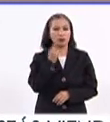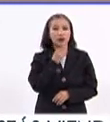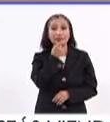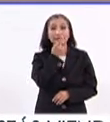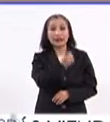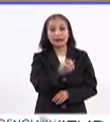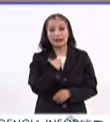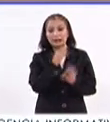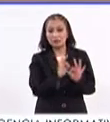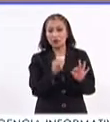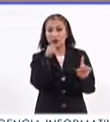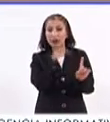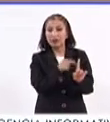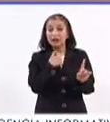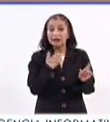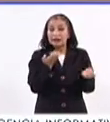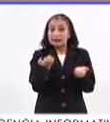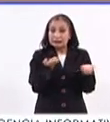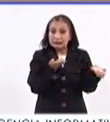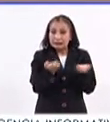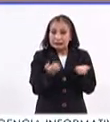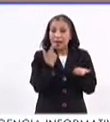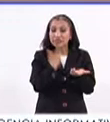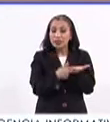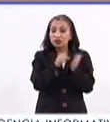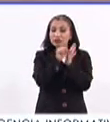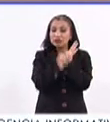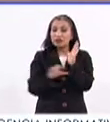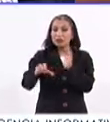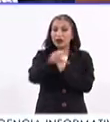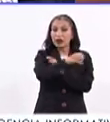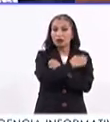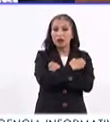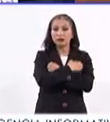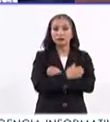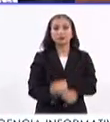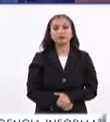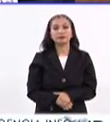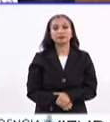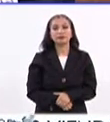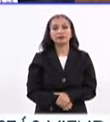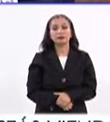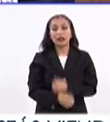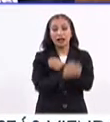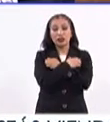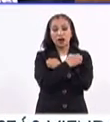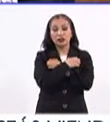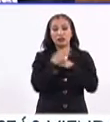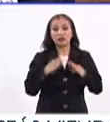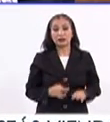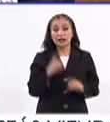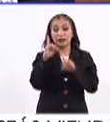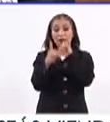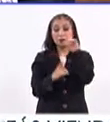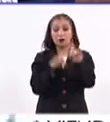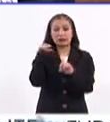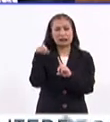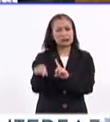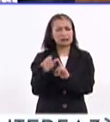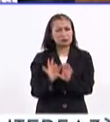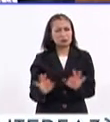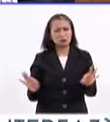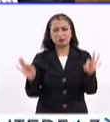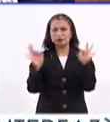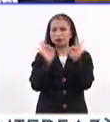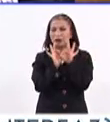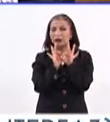señaló la relevancia de la actividad física dentro del sistema educativo. La educación física y el deporte constituyen un elemento